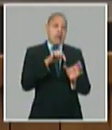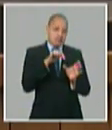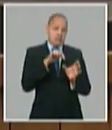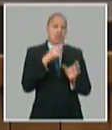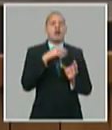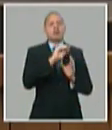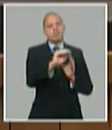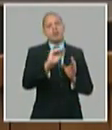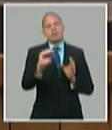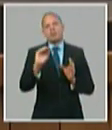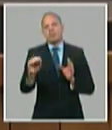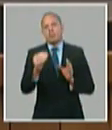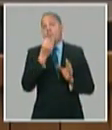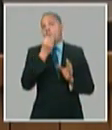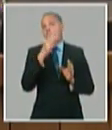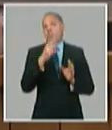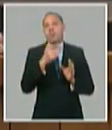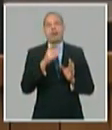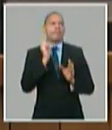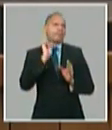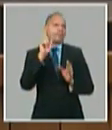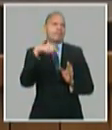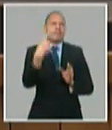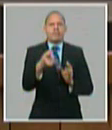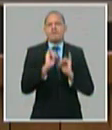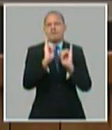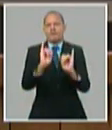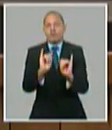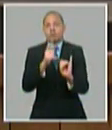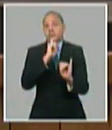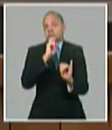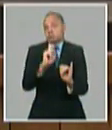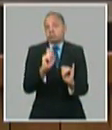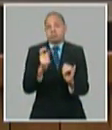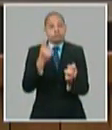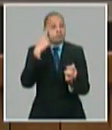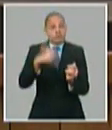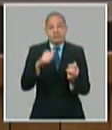y la disponibilidad depende de muchos factores incluyendo los precios internacionales